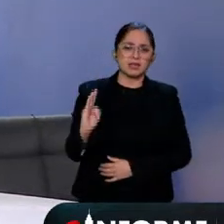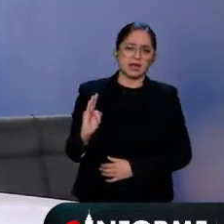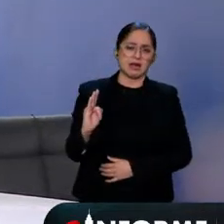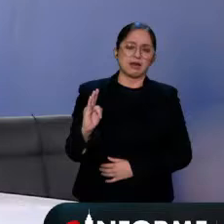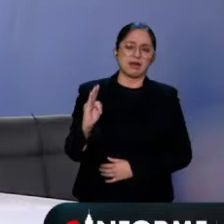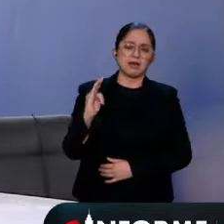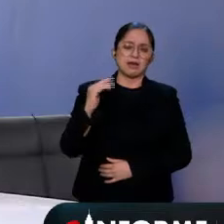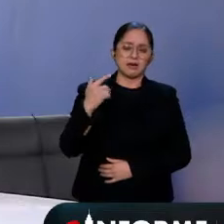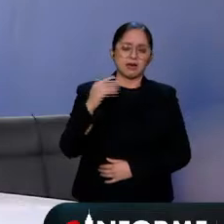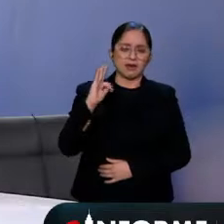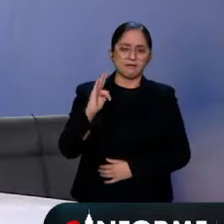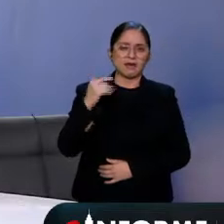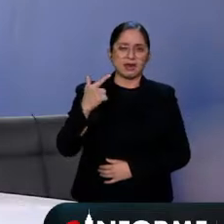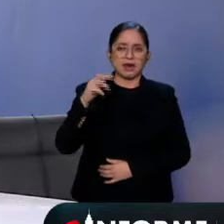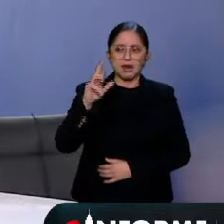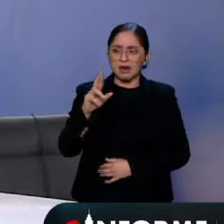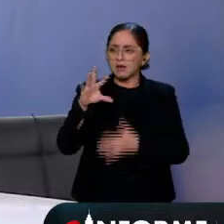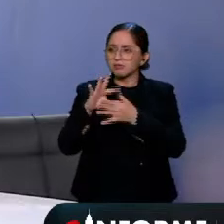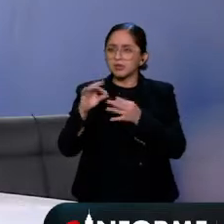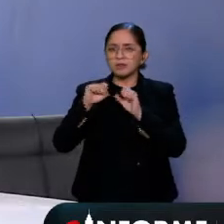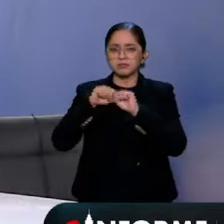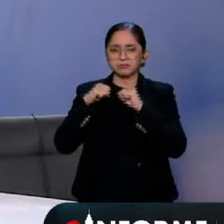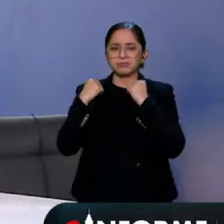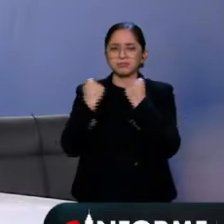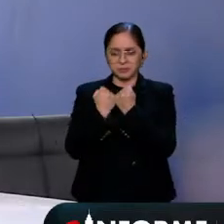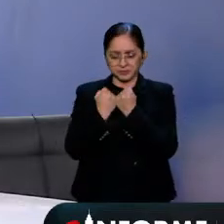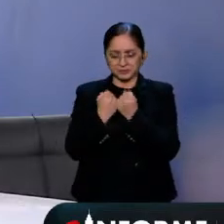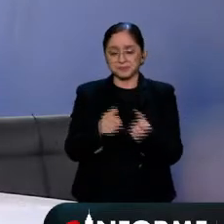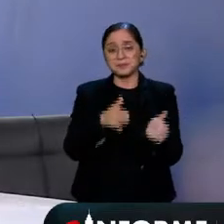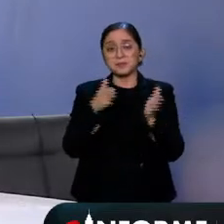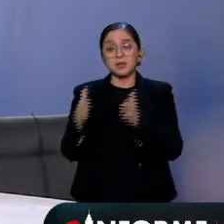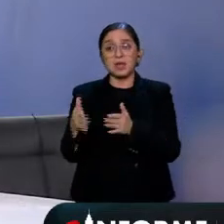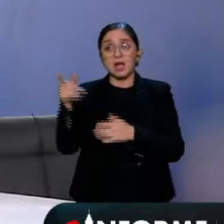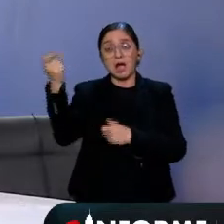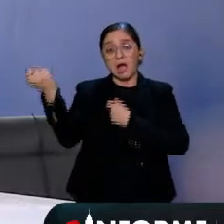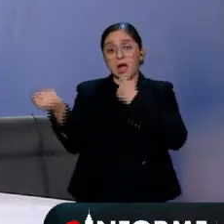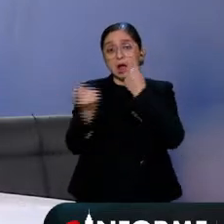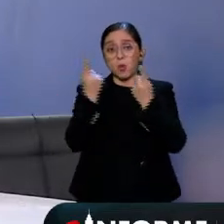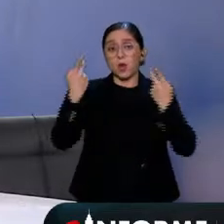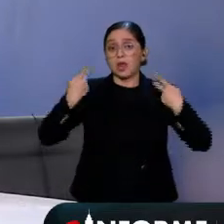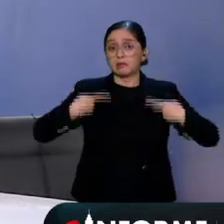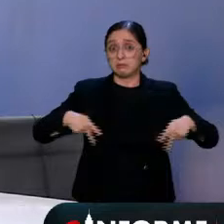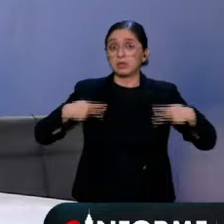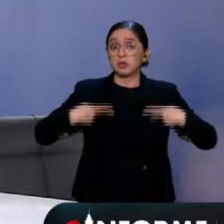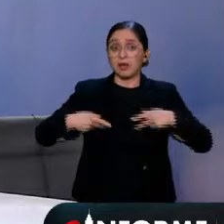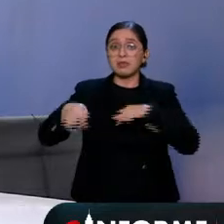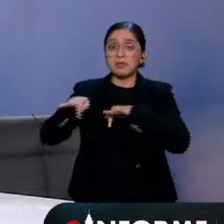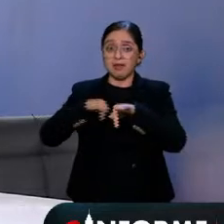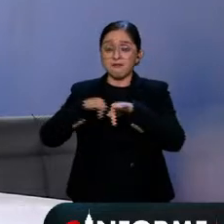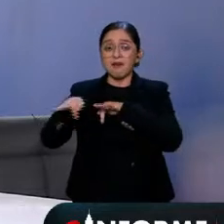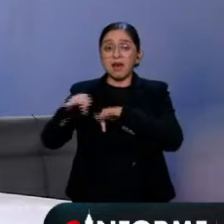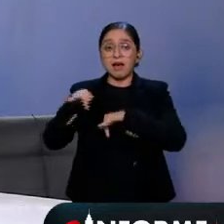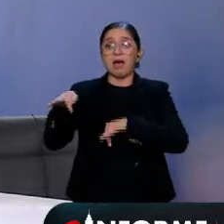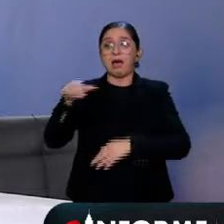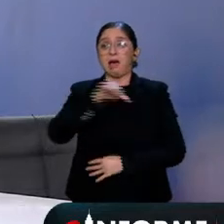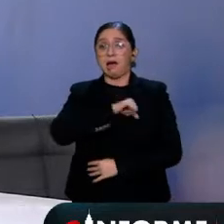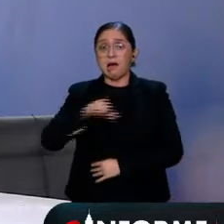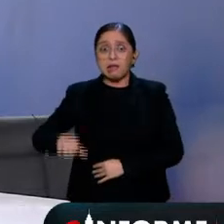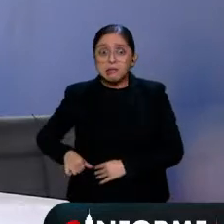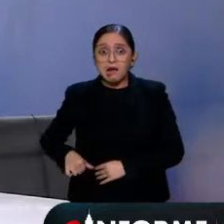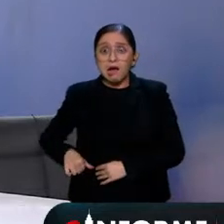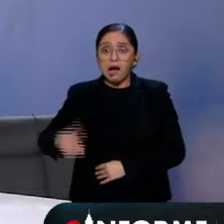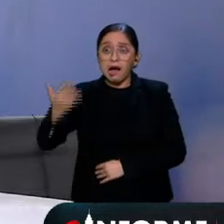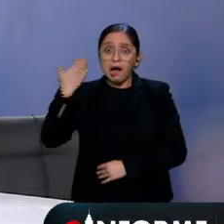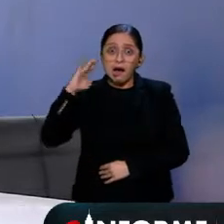Inmobiliario. Le adelanto que exdelegados de la Benito Juárez podrían ser llamados a comparecer. También le hablaremos de la ley para la